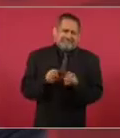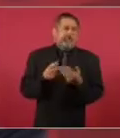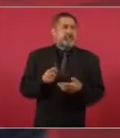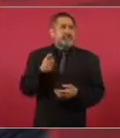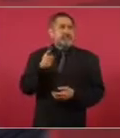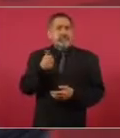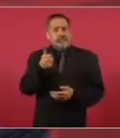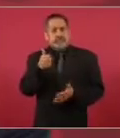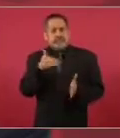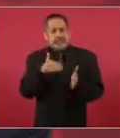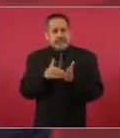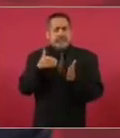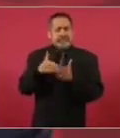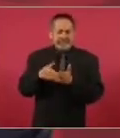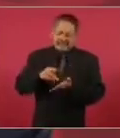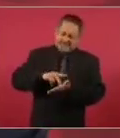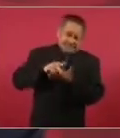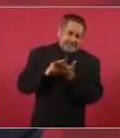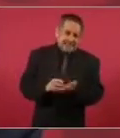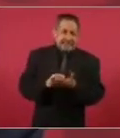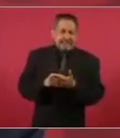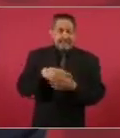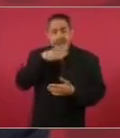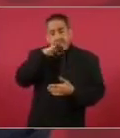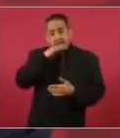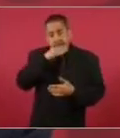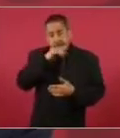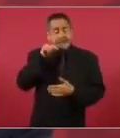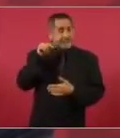millones de toneladas de maíz.